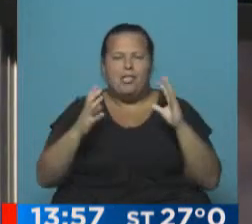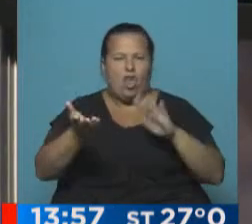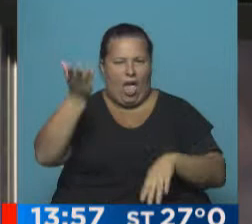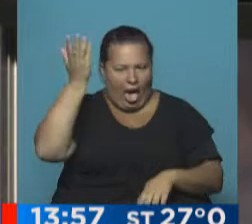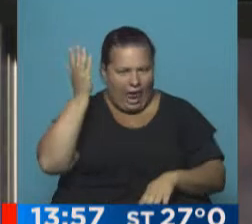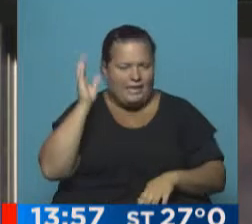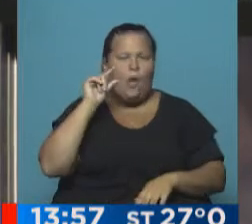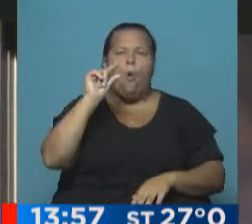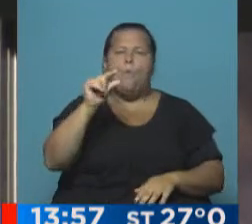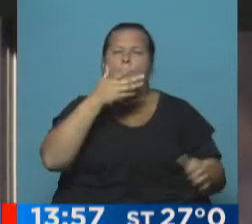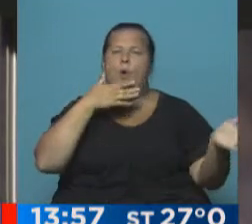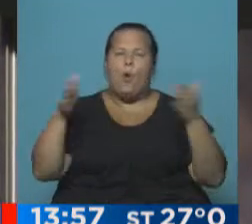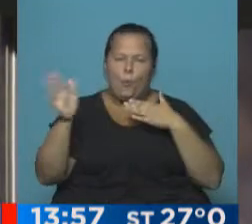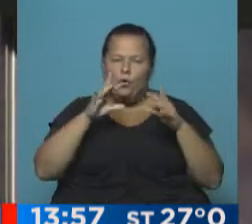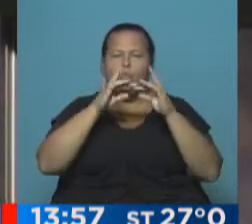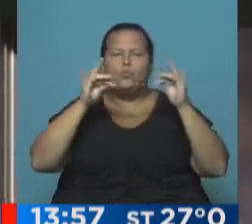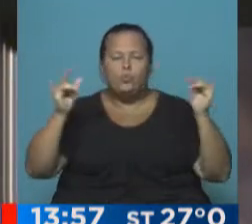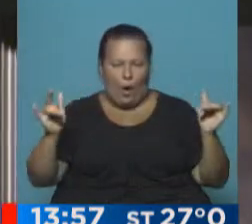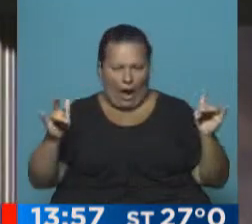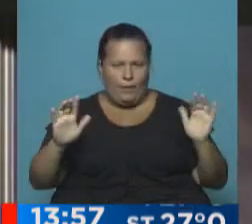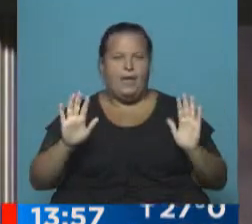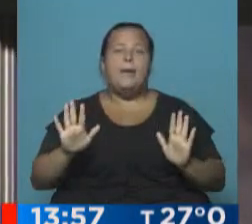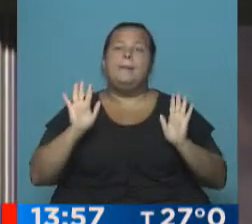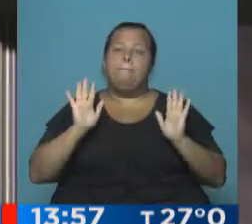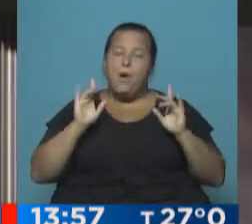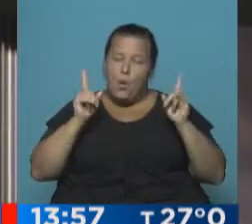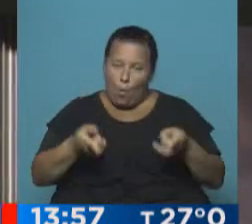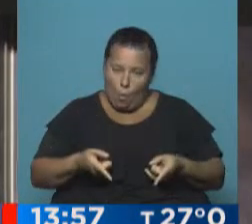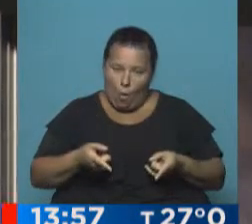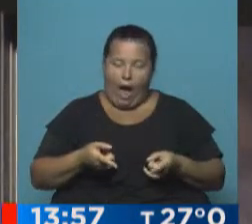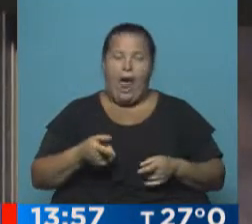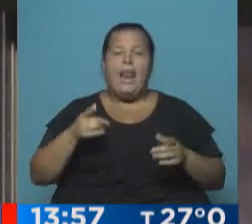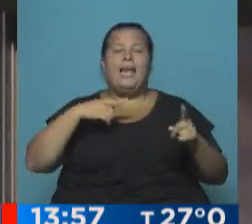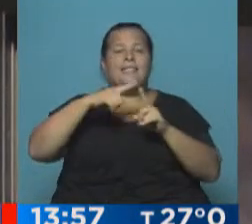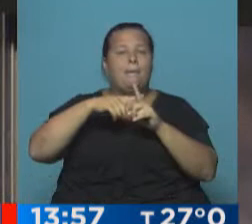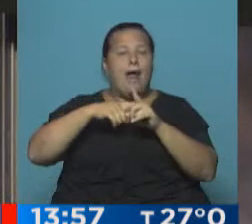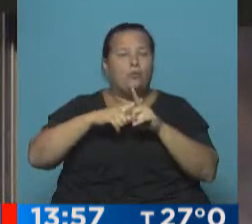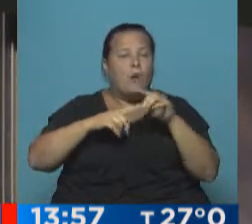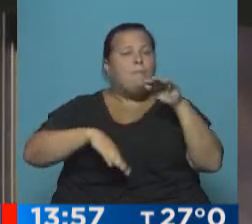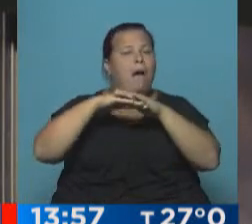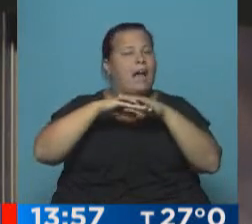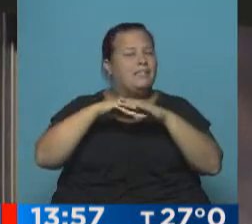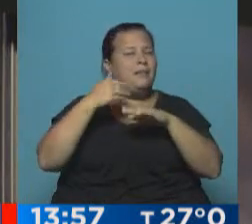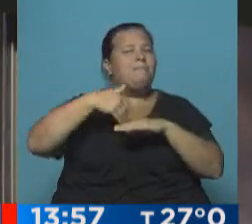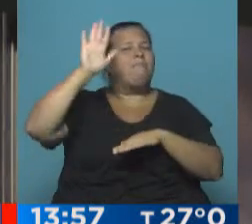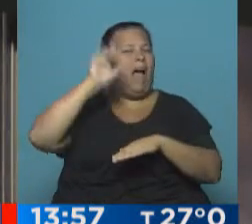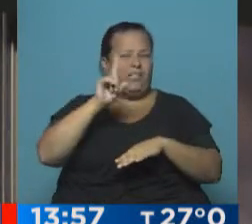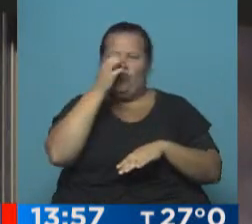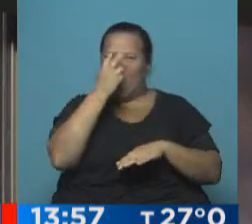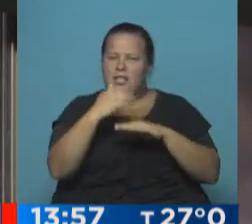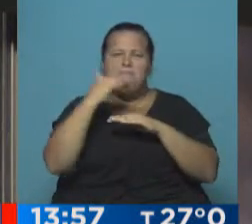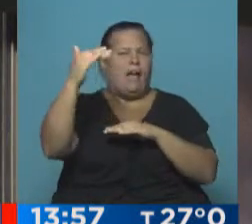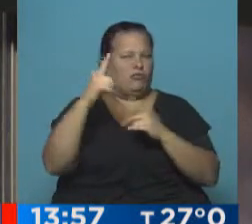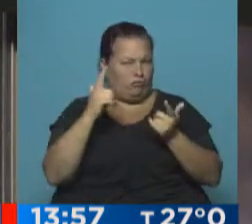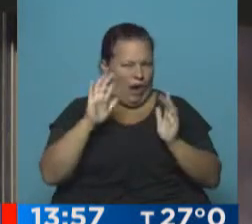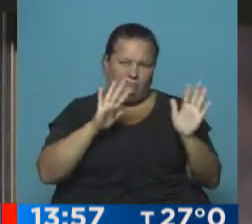atmosférica, poquito viento, muy suavecito. Pero de todos modos la temperatura máxima no va a superar mucho los 22